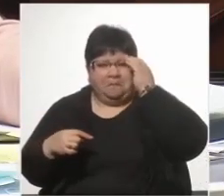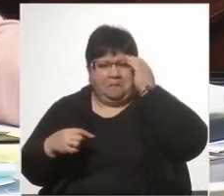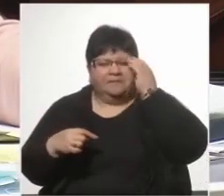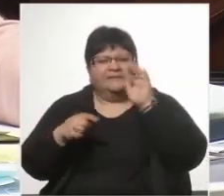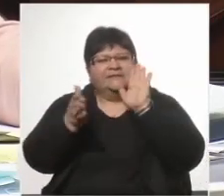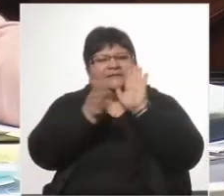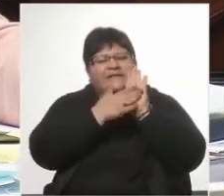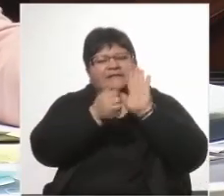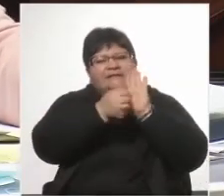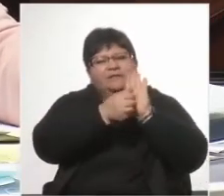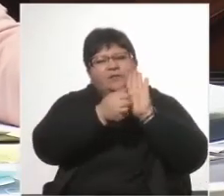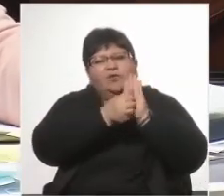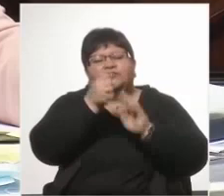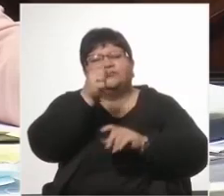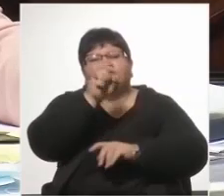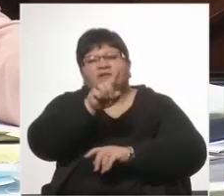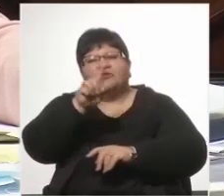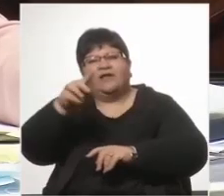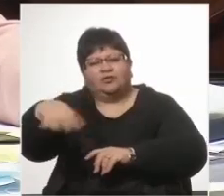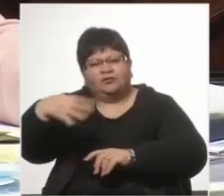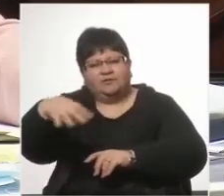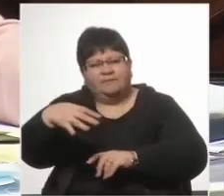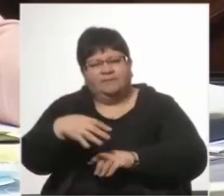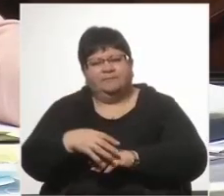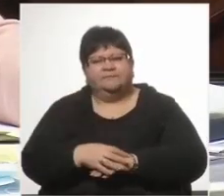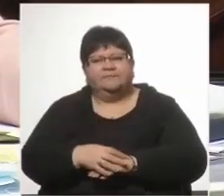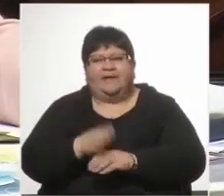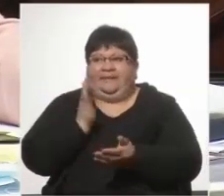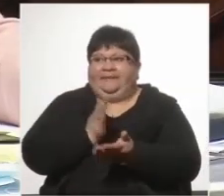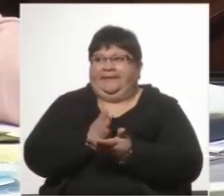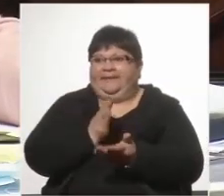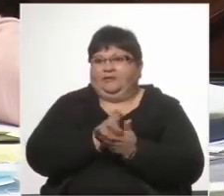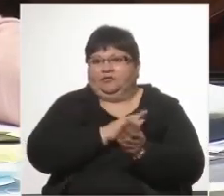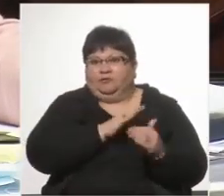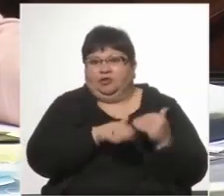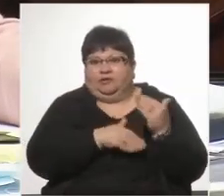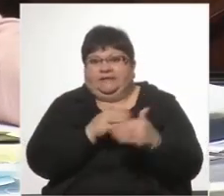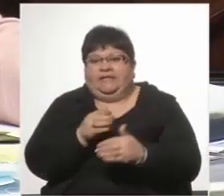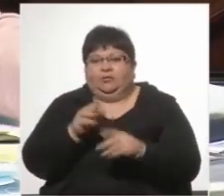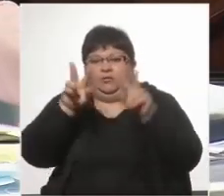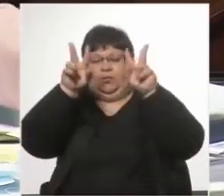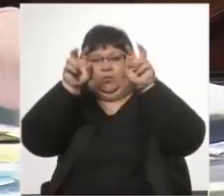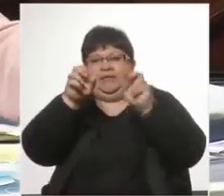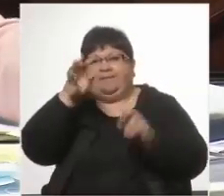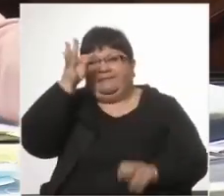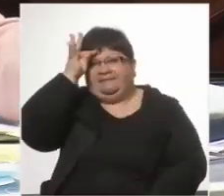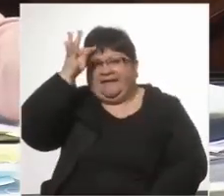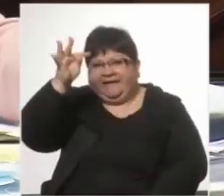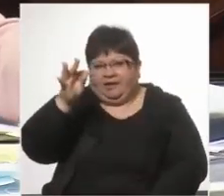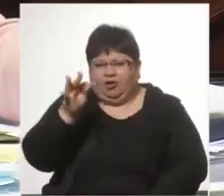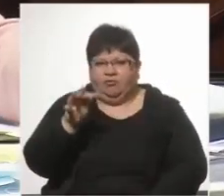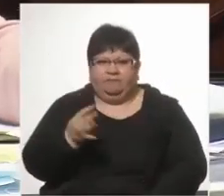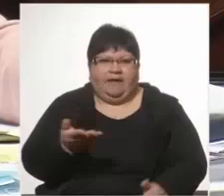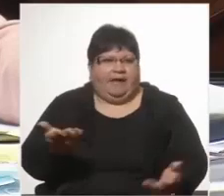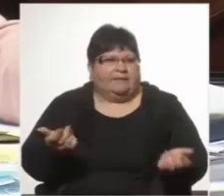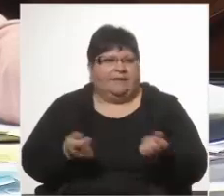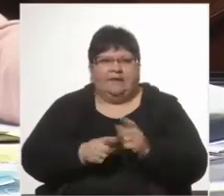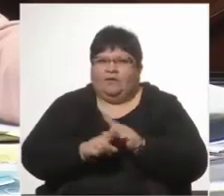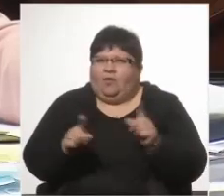114? Bueno, es un principio del derecho procesal, es un tema técnico. Acá no valen las guitarreadas.